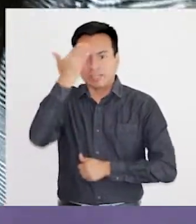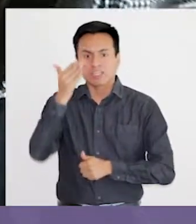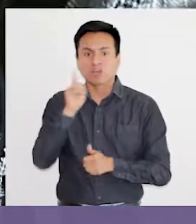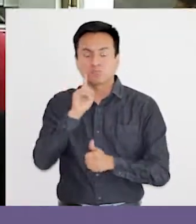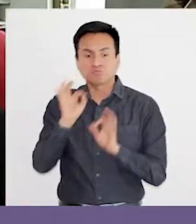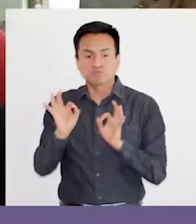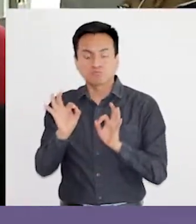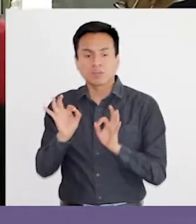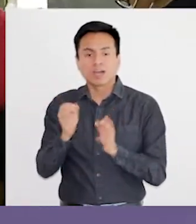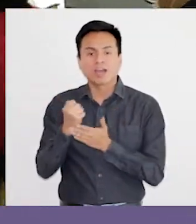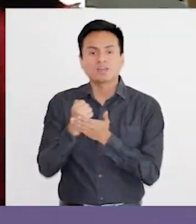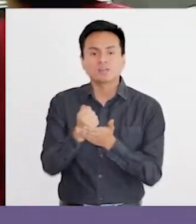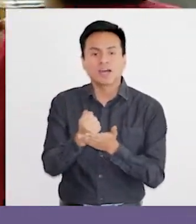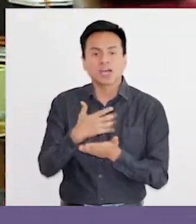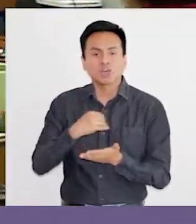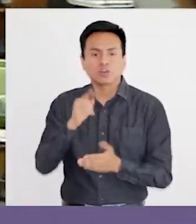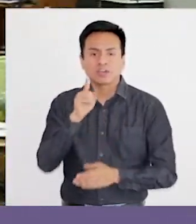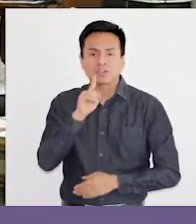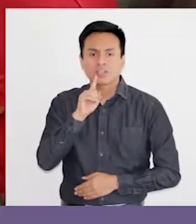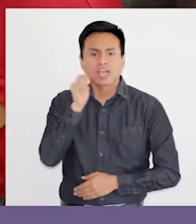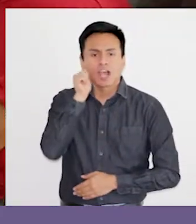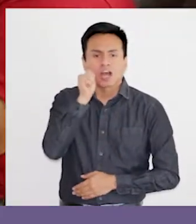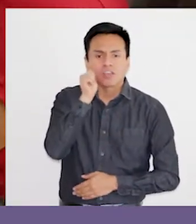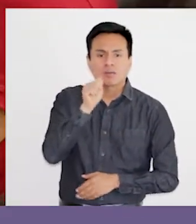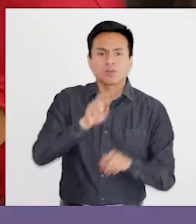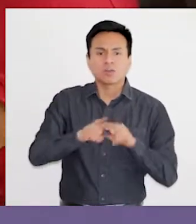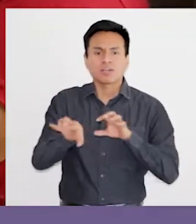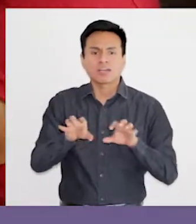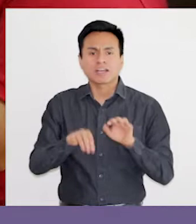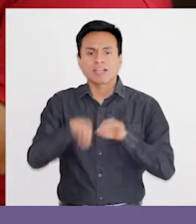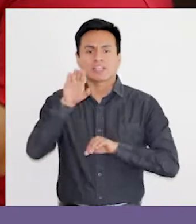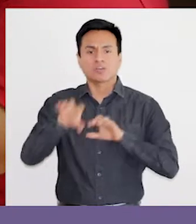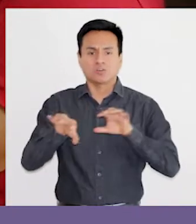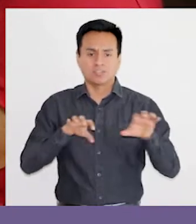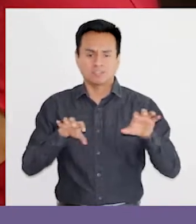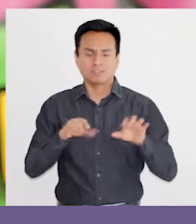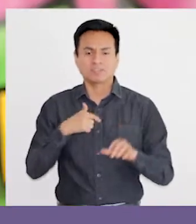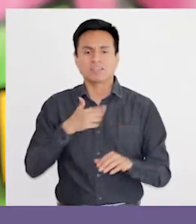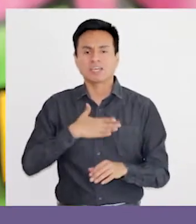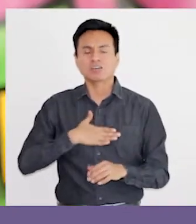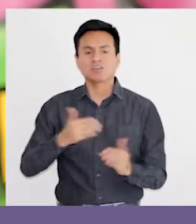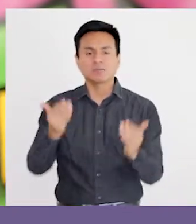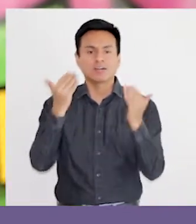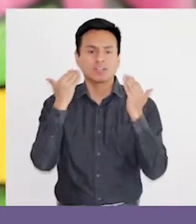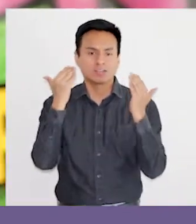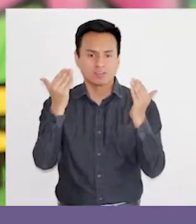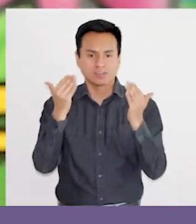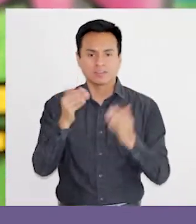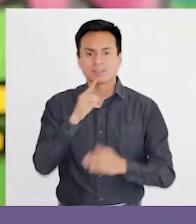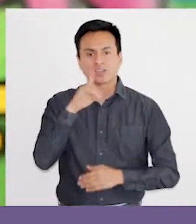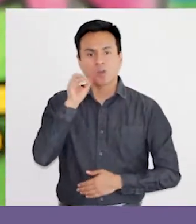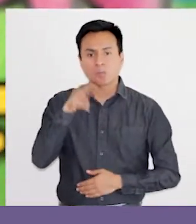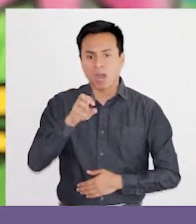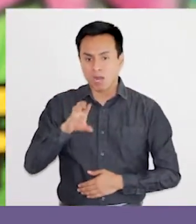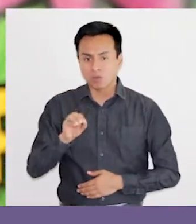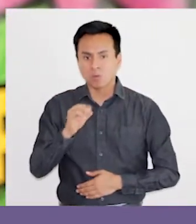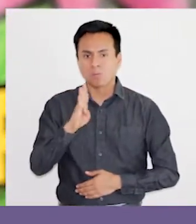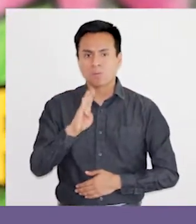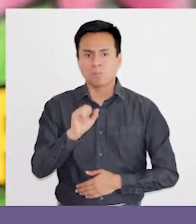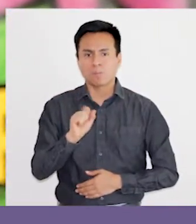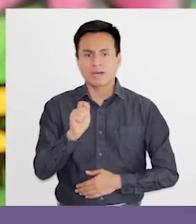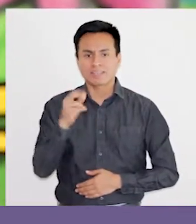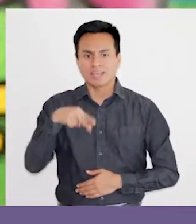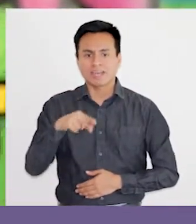especialistas que ayudan que nuestros hijos cada día hagan mejores y grandes cosas. Quiero mandarle un saludo al tío Mario,